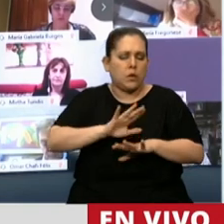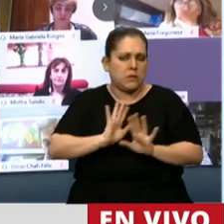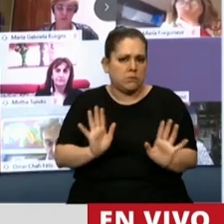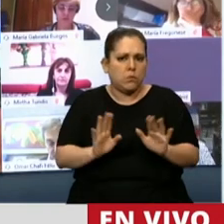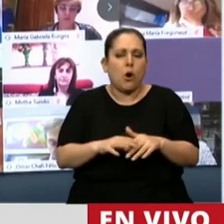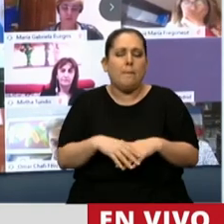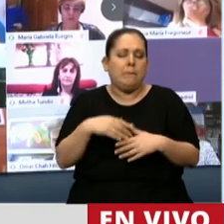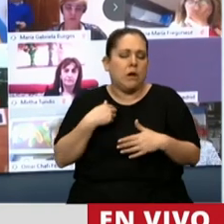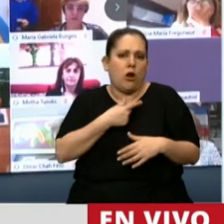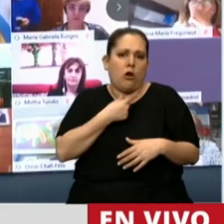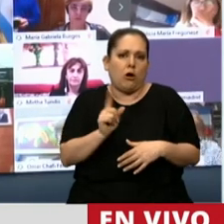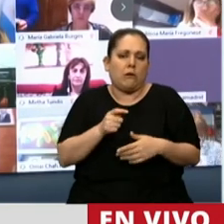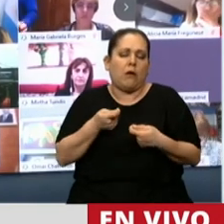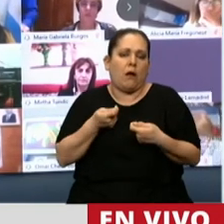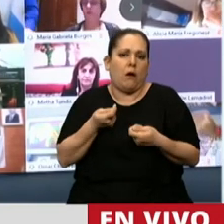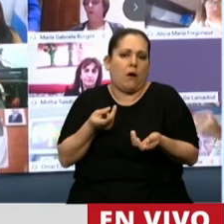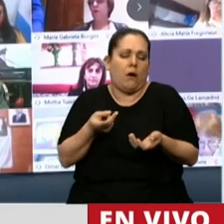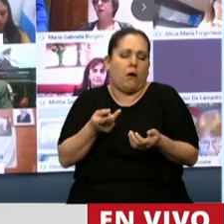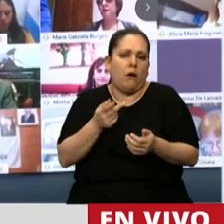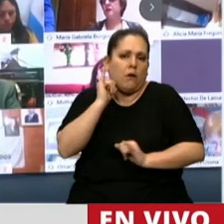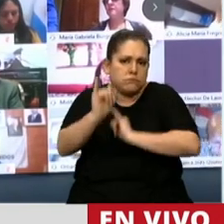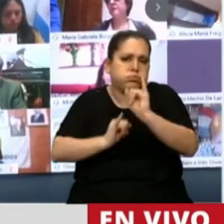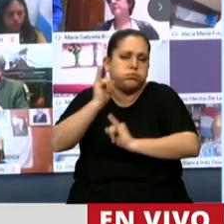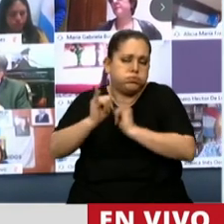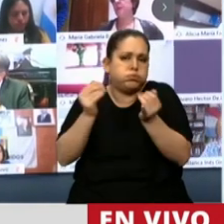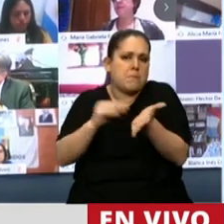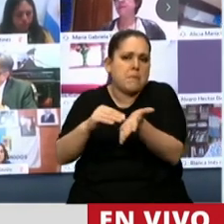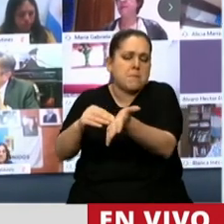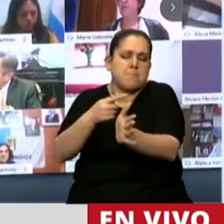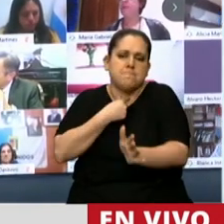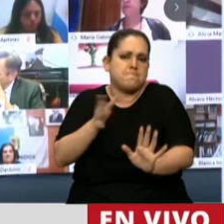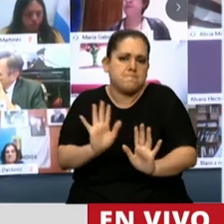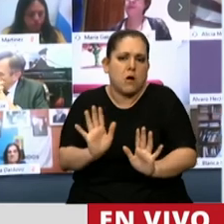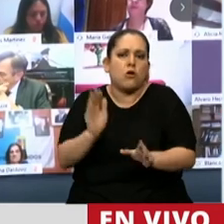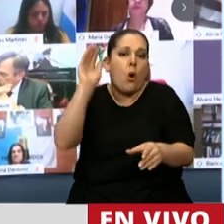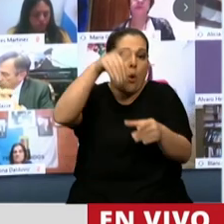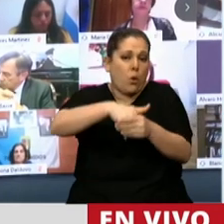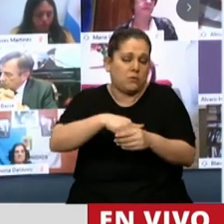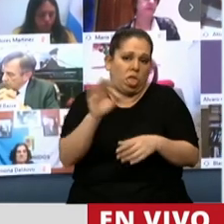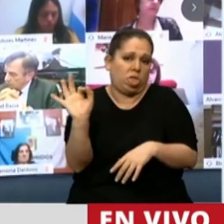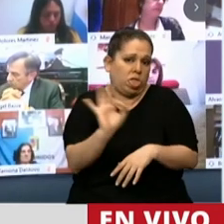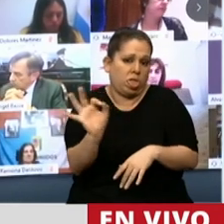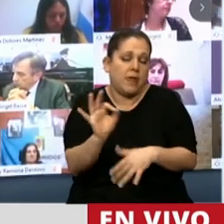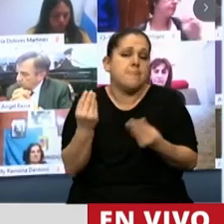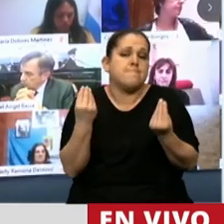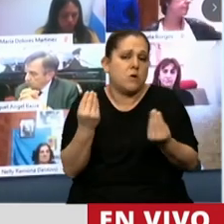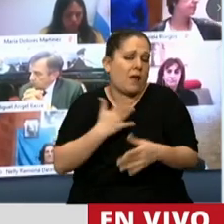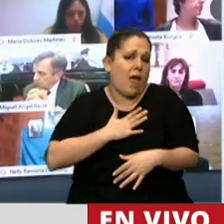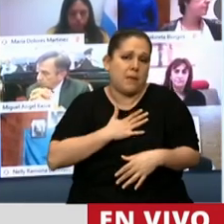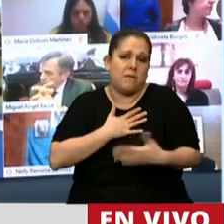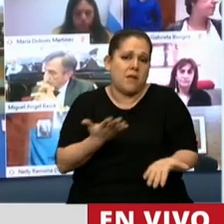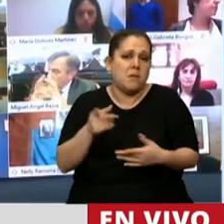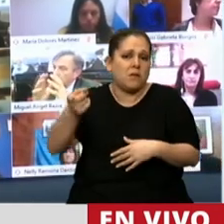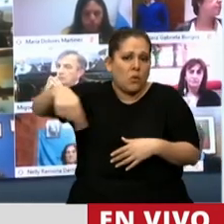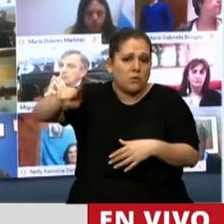insistir con argumentos que ya acá se han dicho y mucho, me voy a abstener porque lamentablemente siguen proponiendo